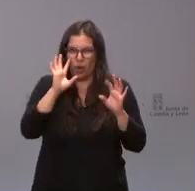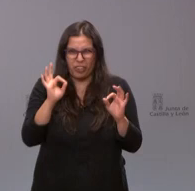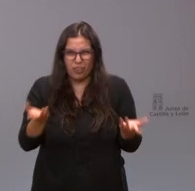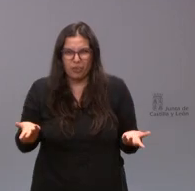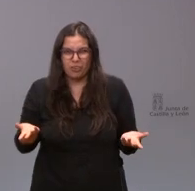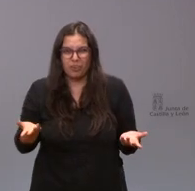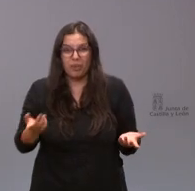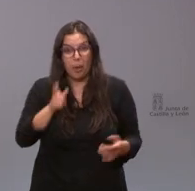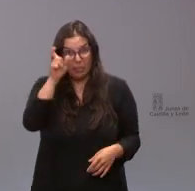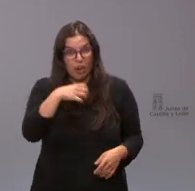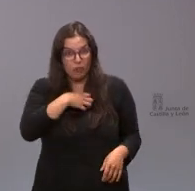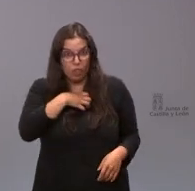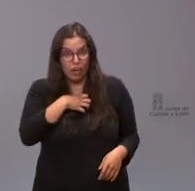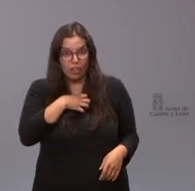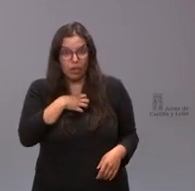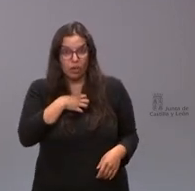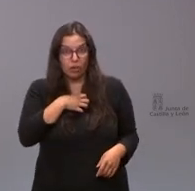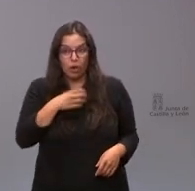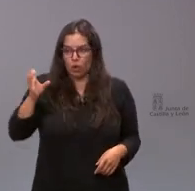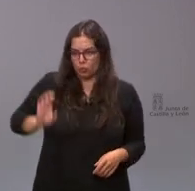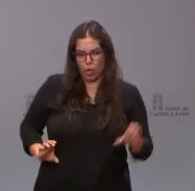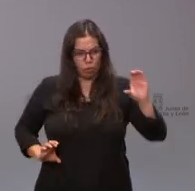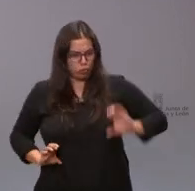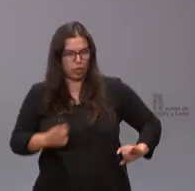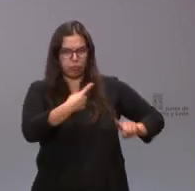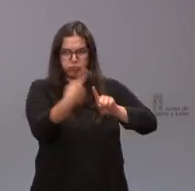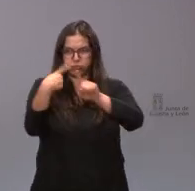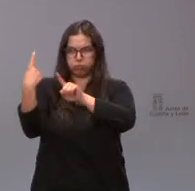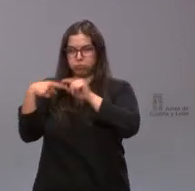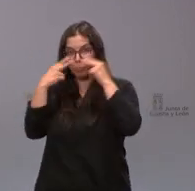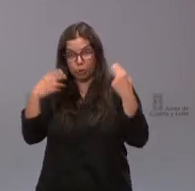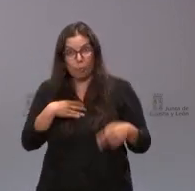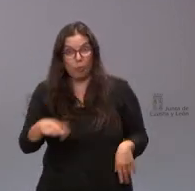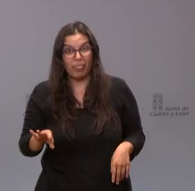y que un funcionario puede cobrar por varias vías de una de un es que